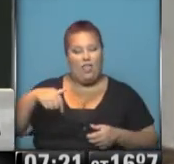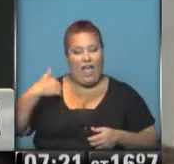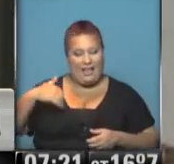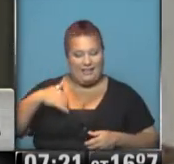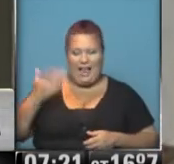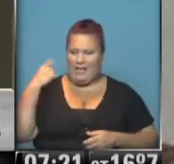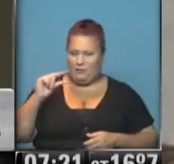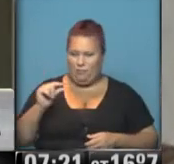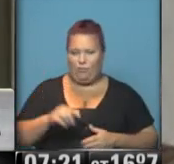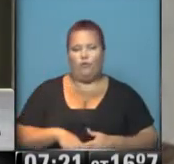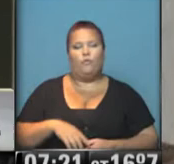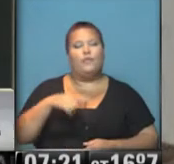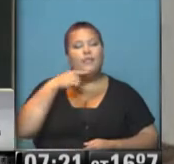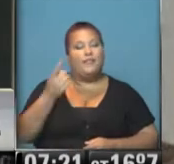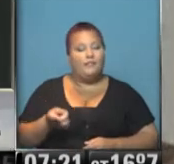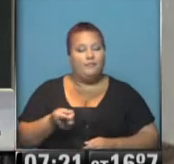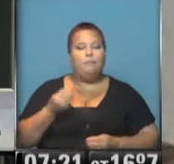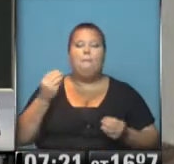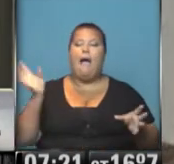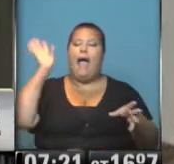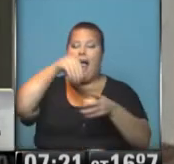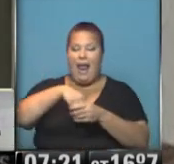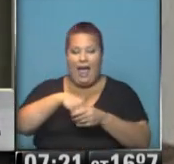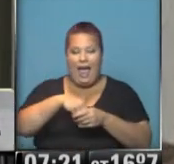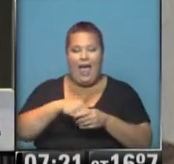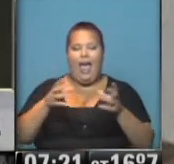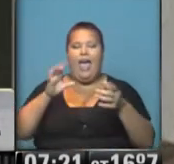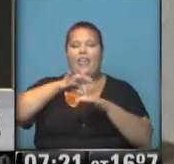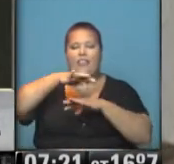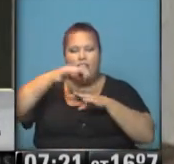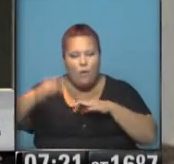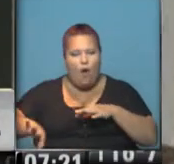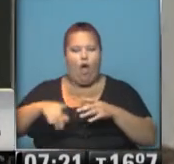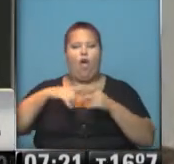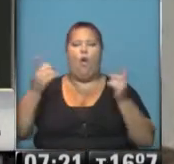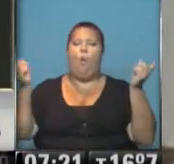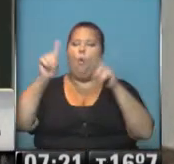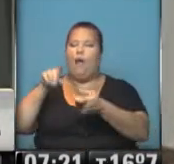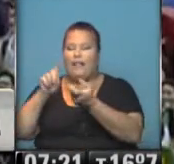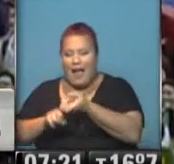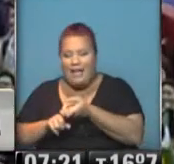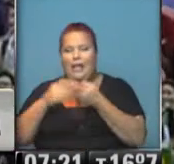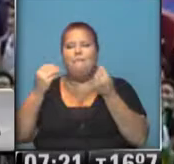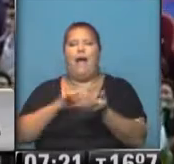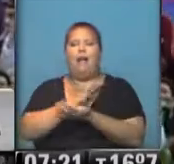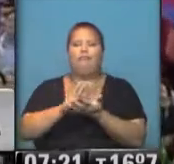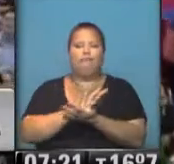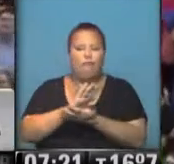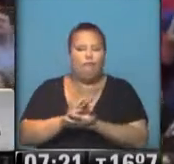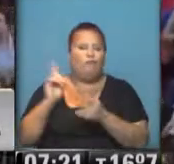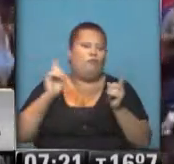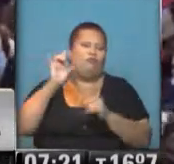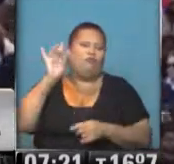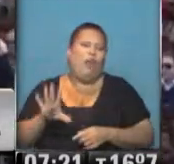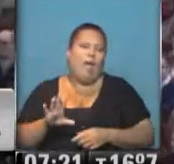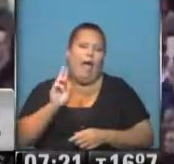últimas horas, dice que para incorporar en su seno a los divorciados y vueltos a casar para quienes la solución no es sólo